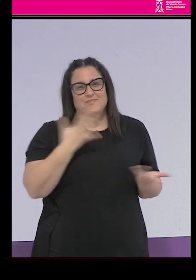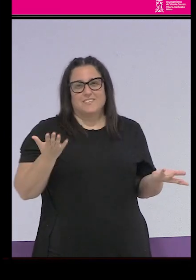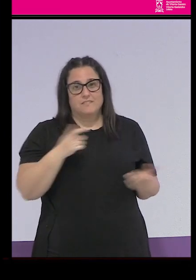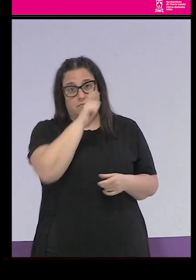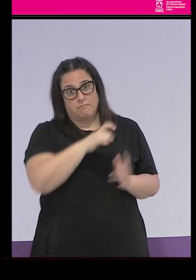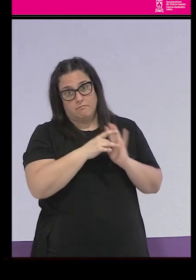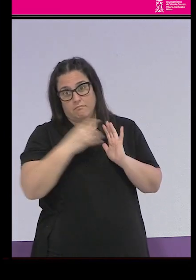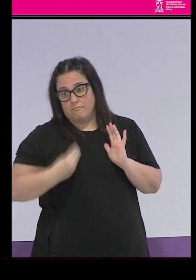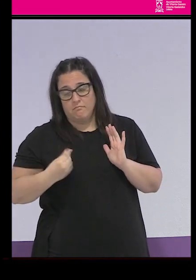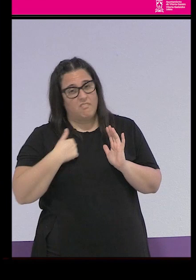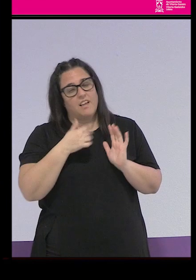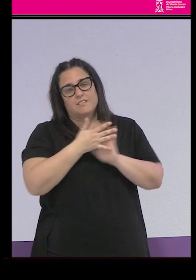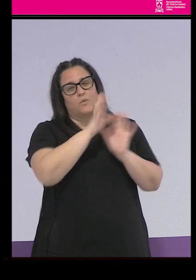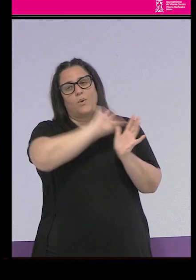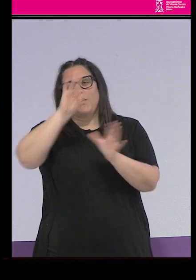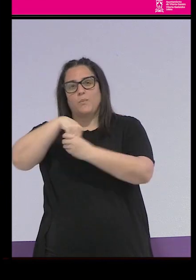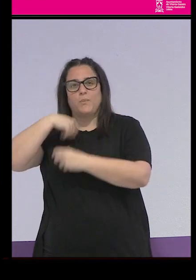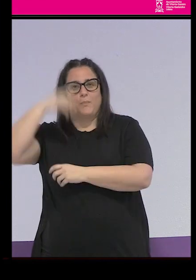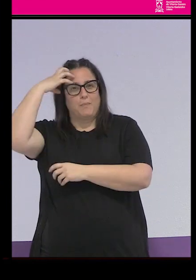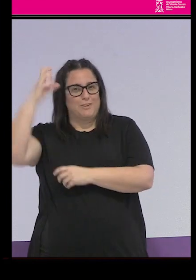estas de las que al patronato no iba seguramente.